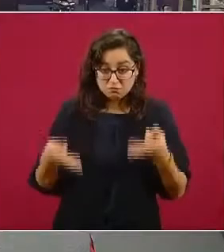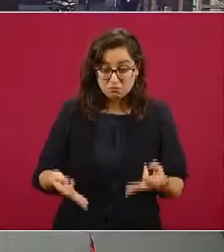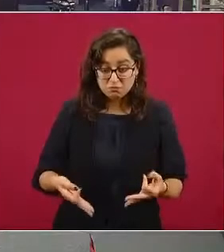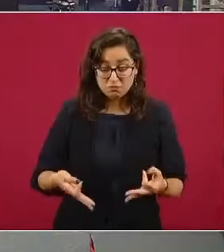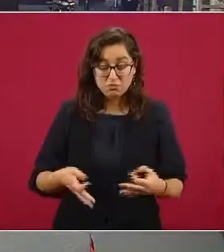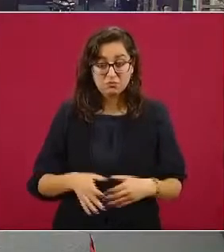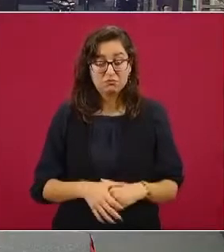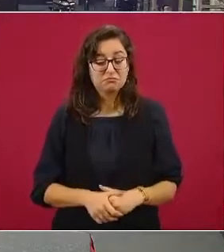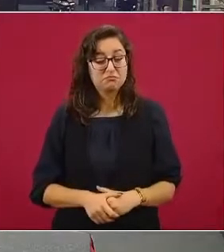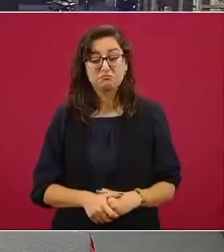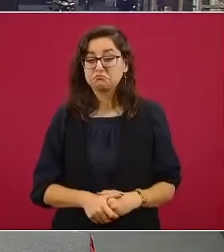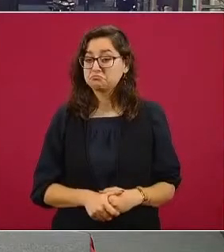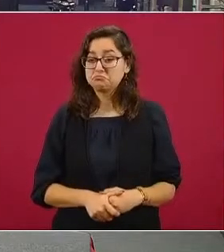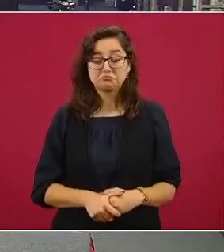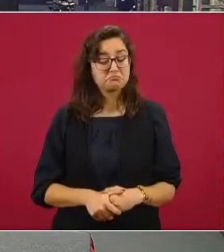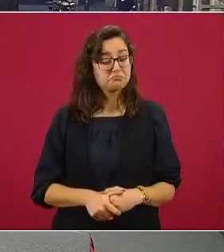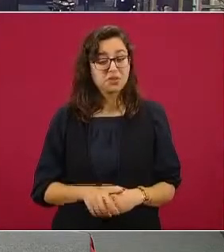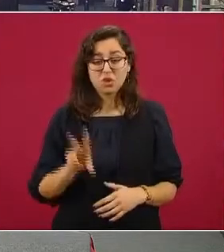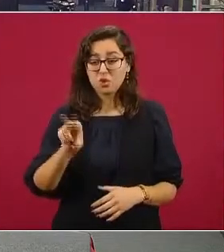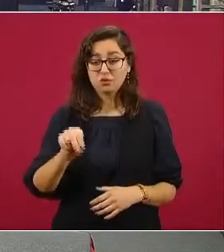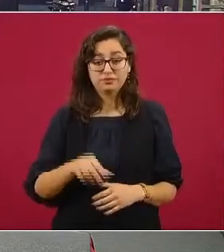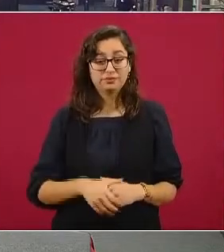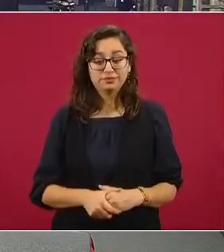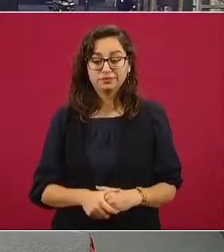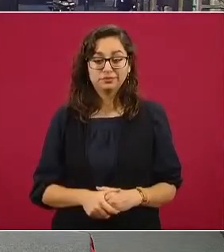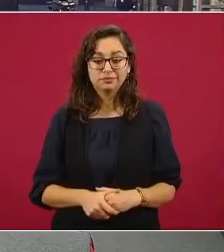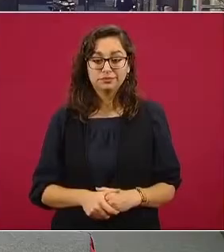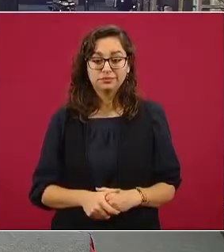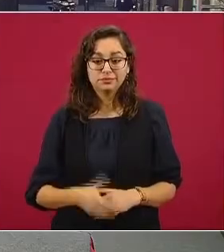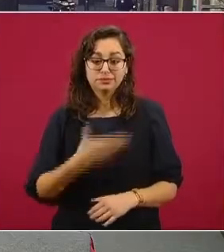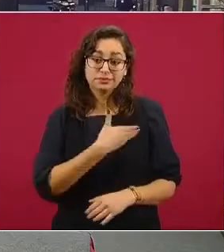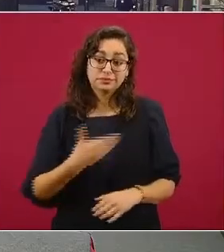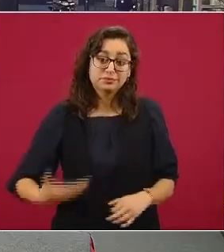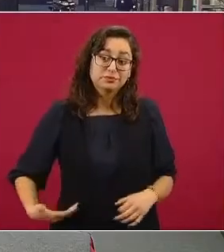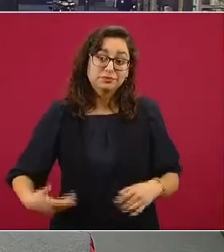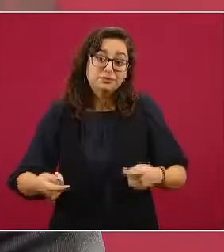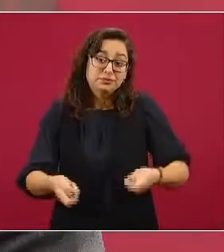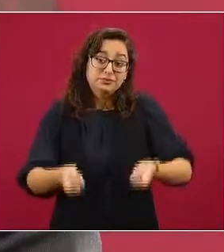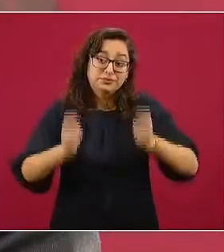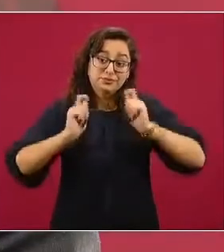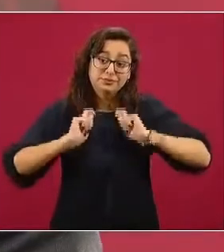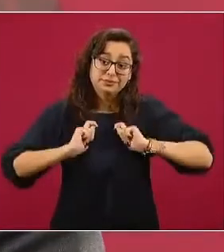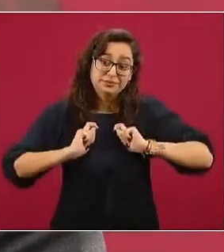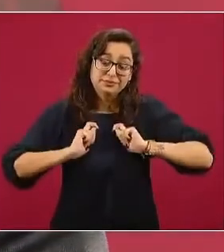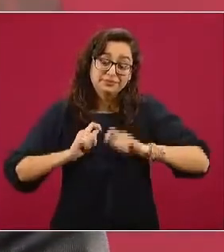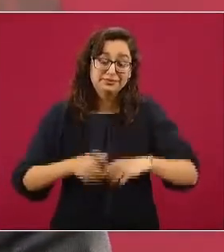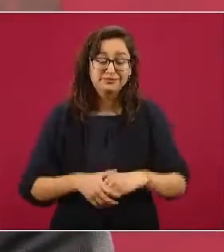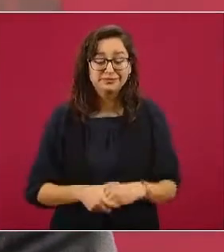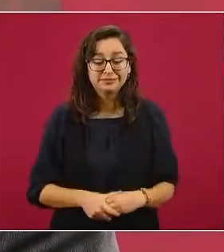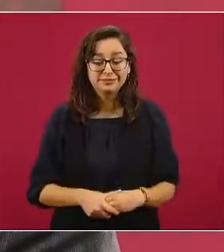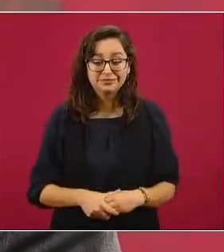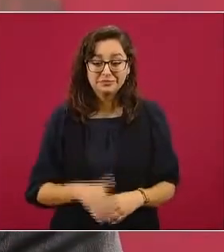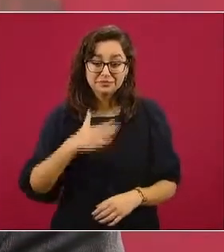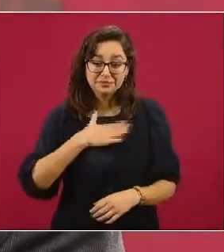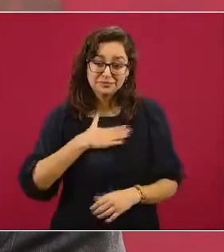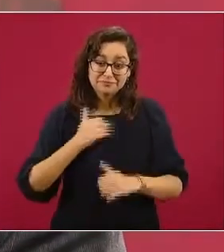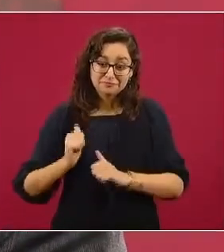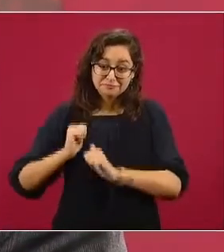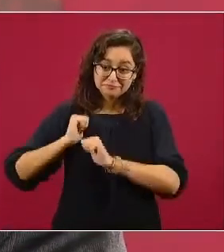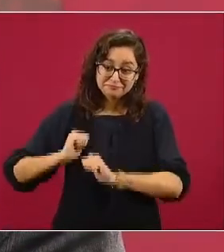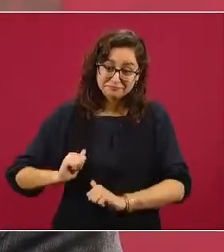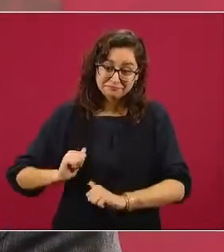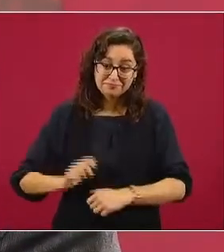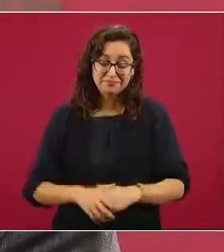No, es que es una facultad del presidente. Entonces, cuando me plantearon